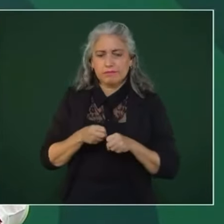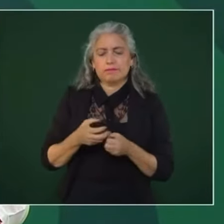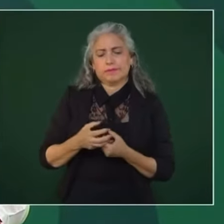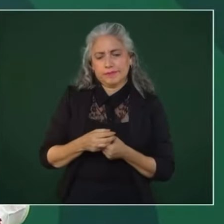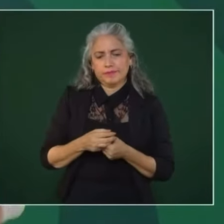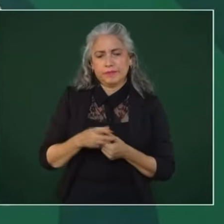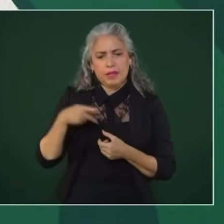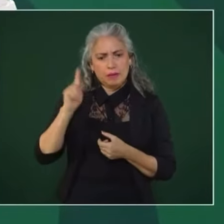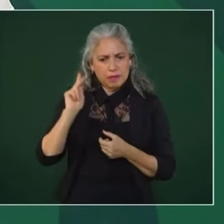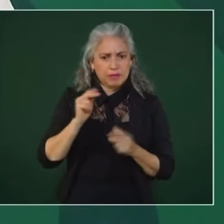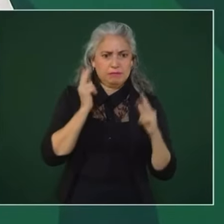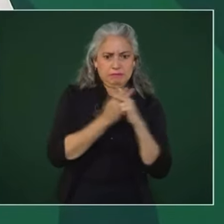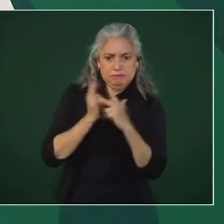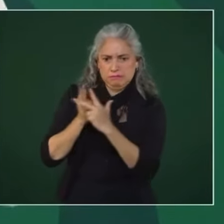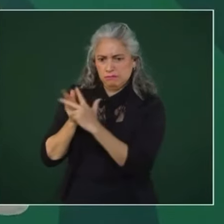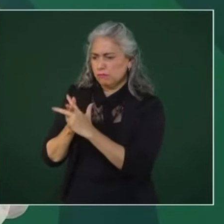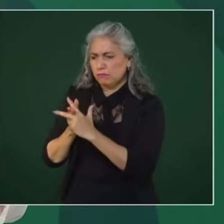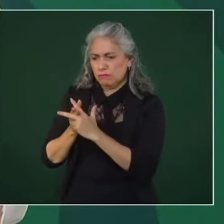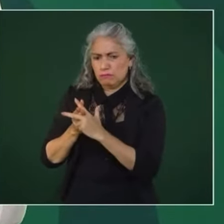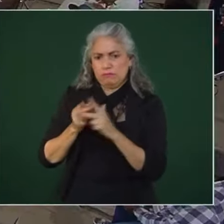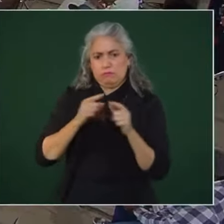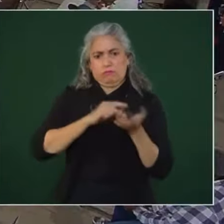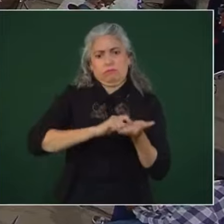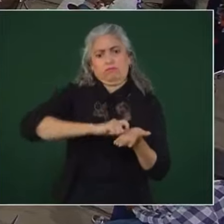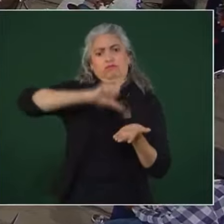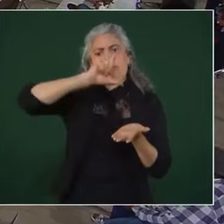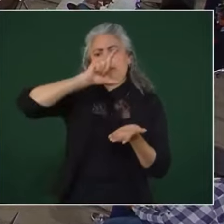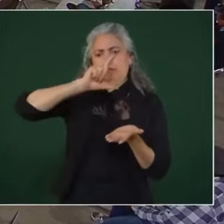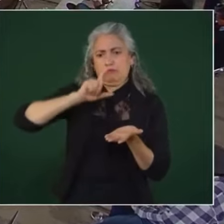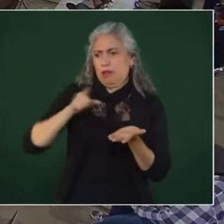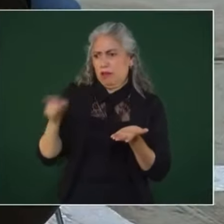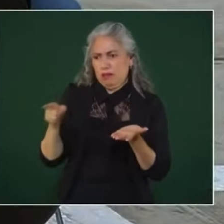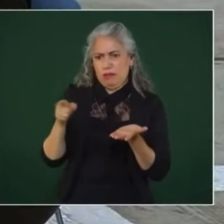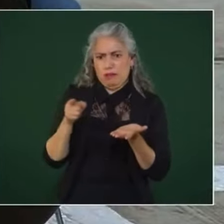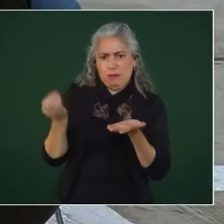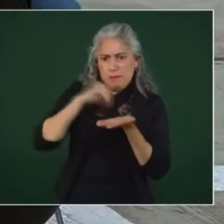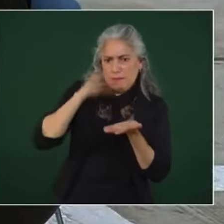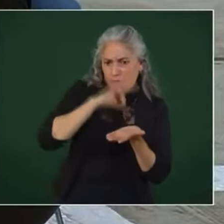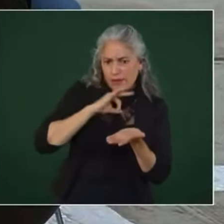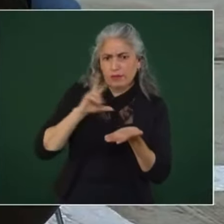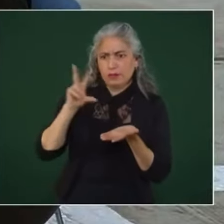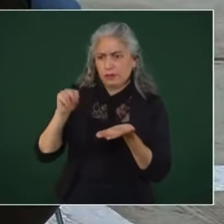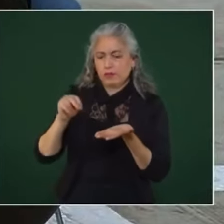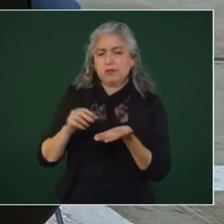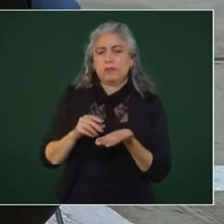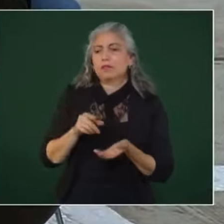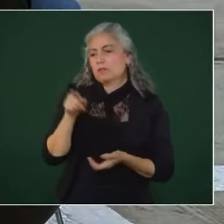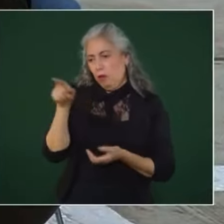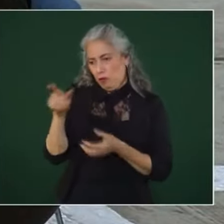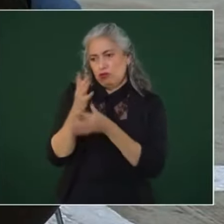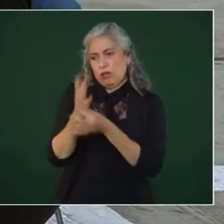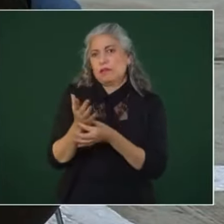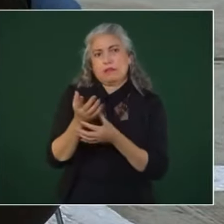cifra negra. ¿Ustedes no dieron las cifras de Reynosa y Río Bravo? Dieron todo el Estado y la mayoría